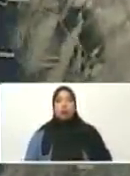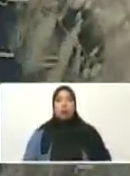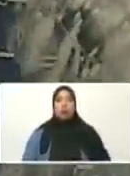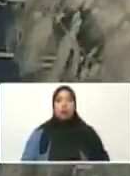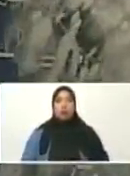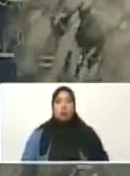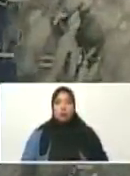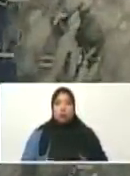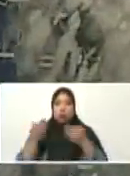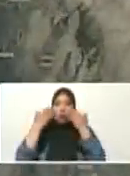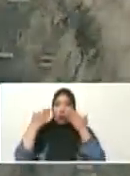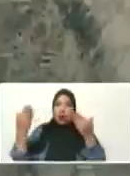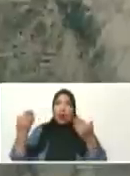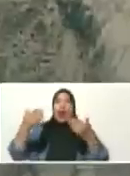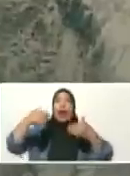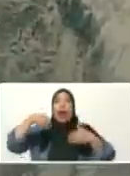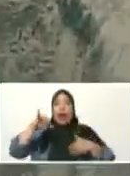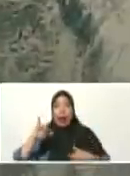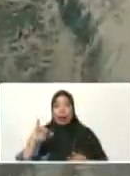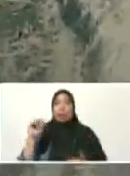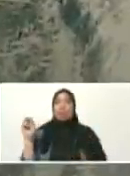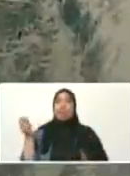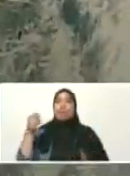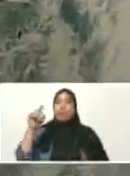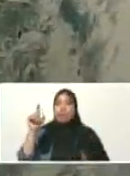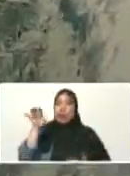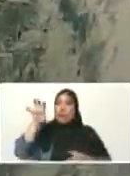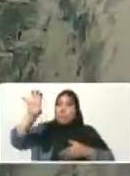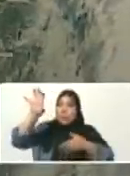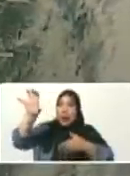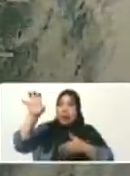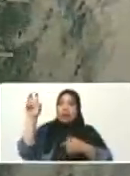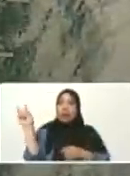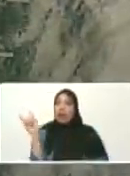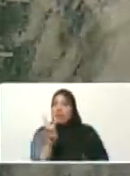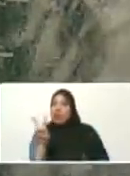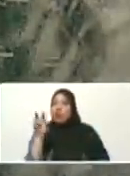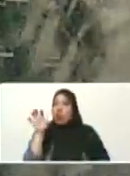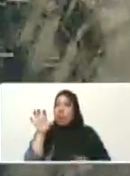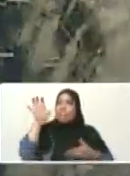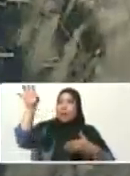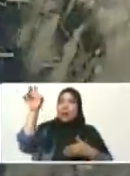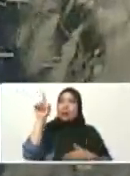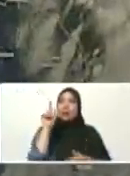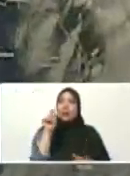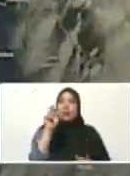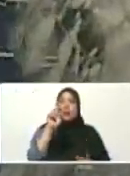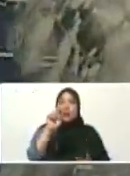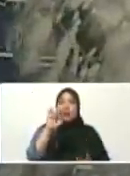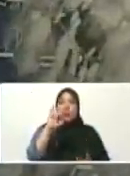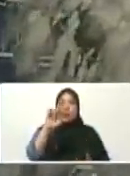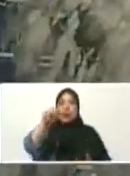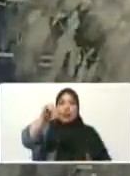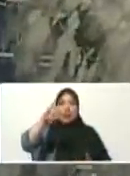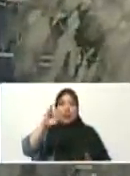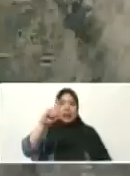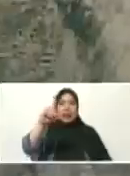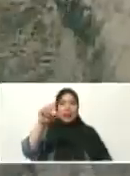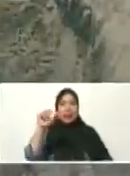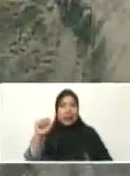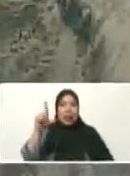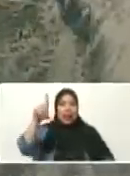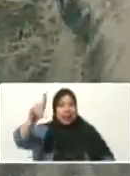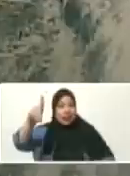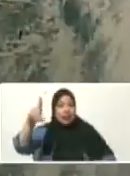Trinidad y Tobago, porque después de Trinidad y Tobago, solamente toca tierra en el